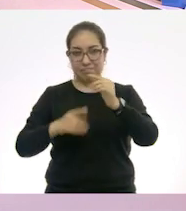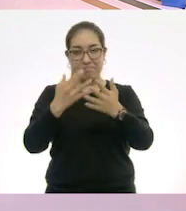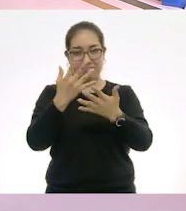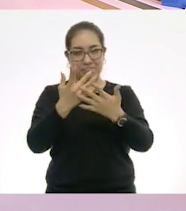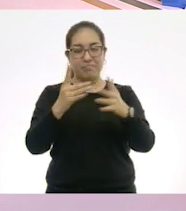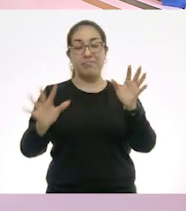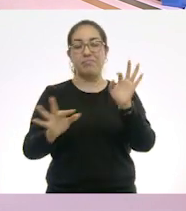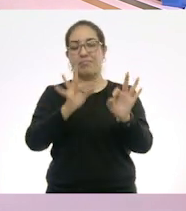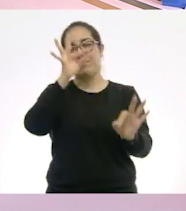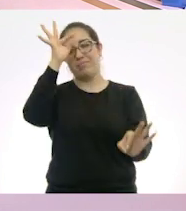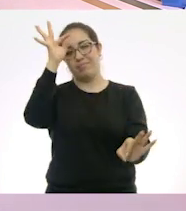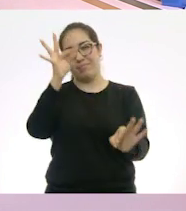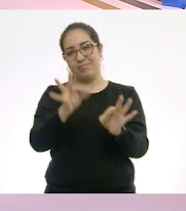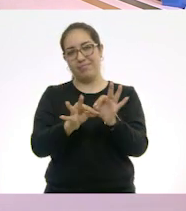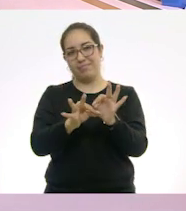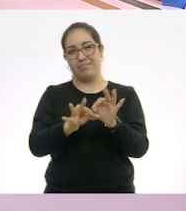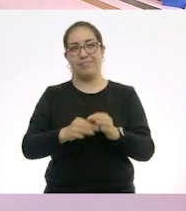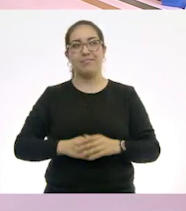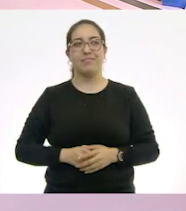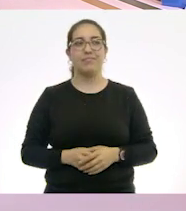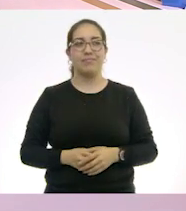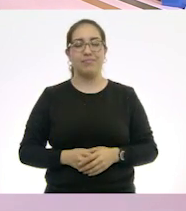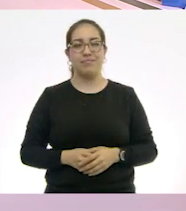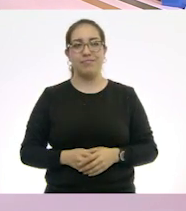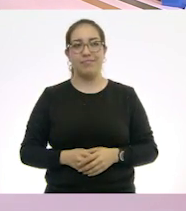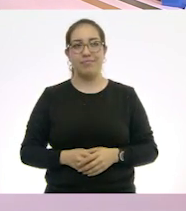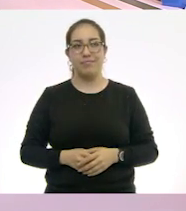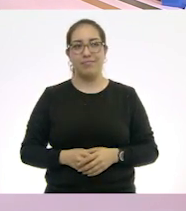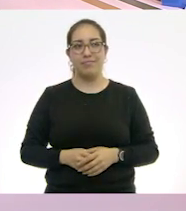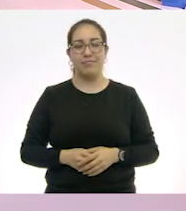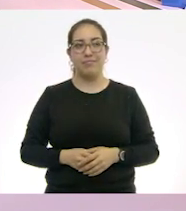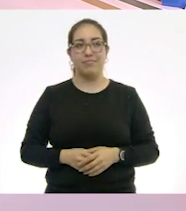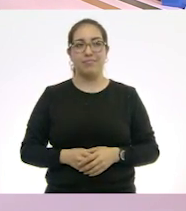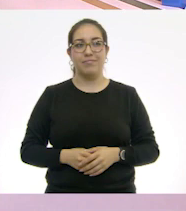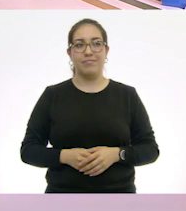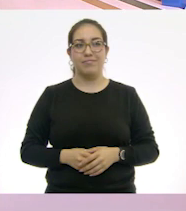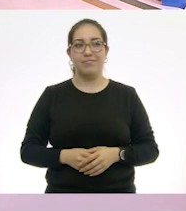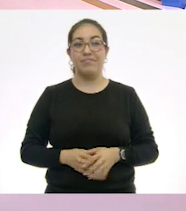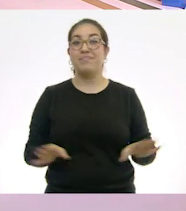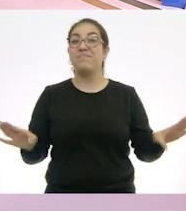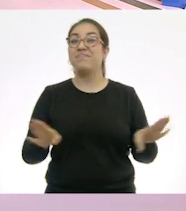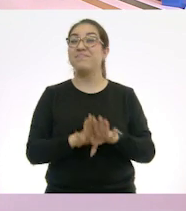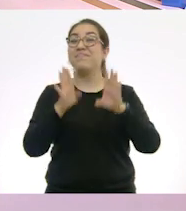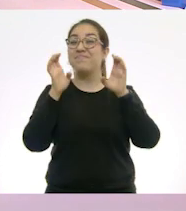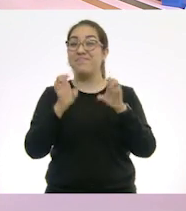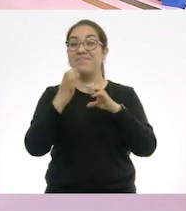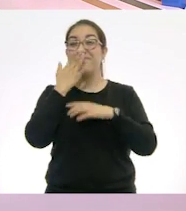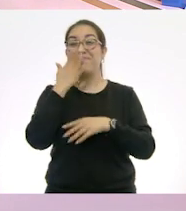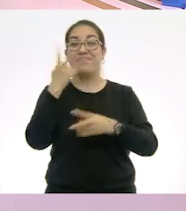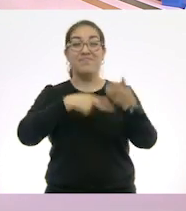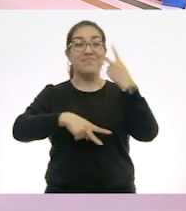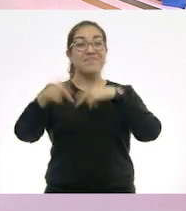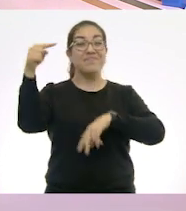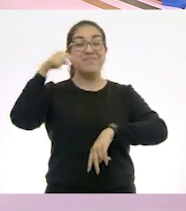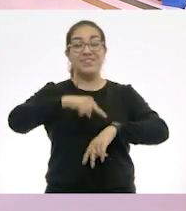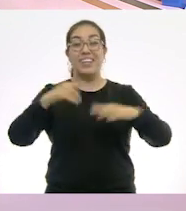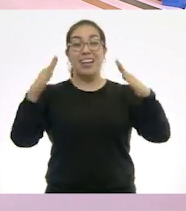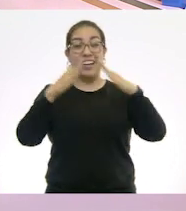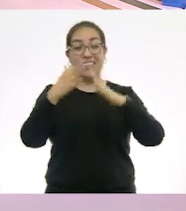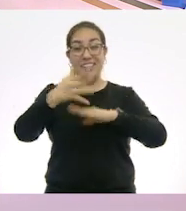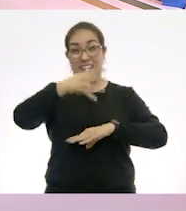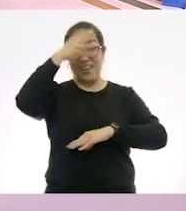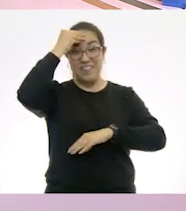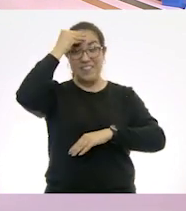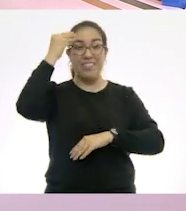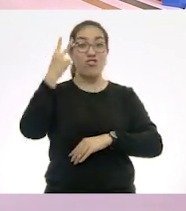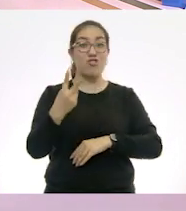¡Listo! Aquí está una bolsita y ahora sí. ¿Cómo están? Bienvenidos a Aprenden Casa 2. Me